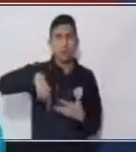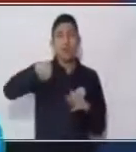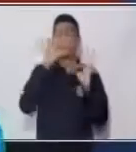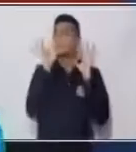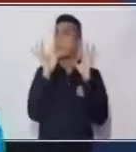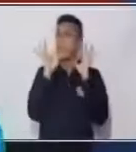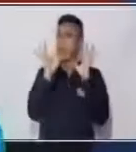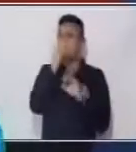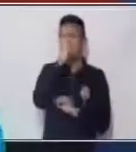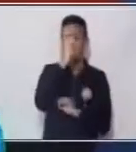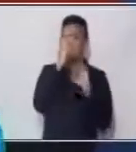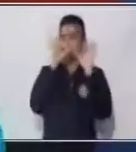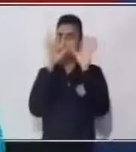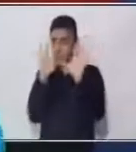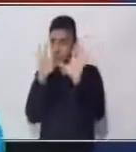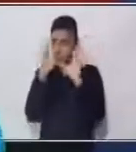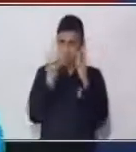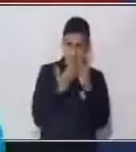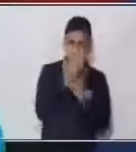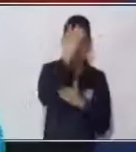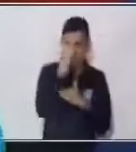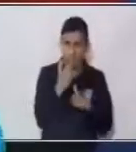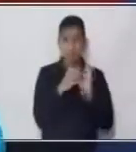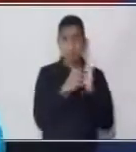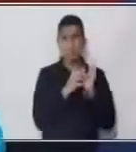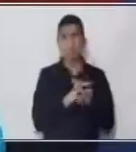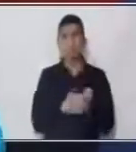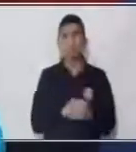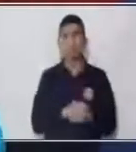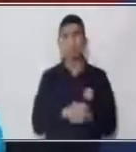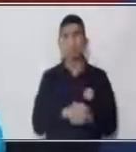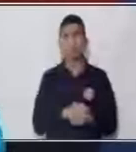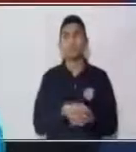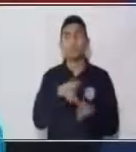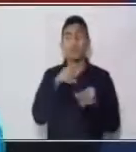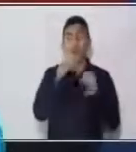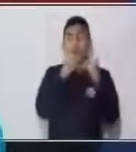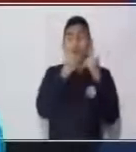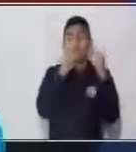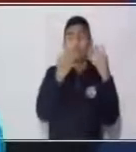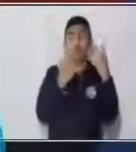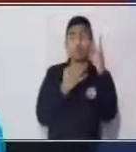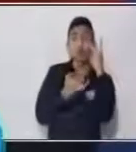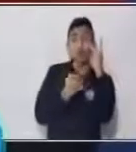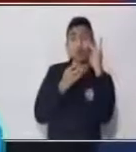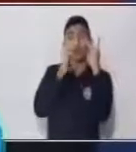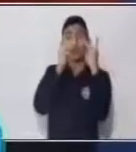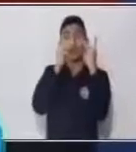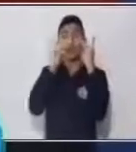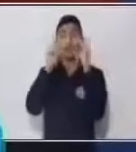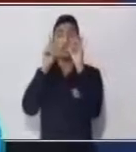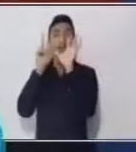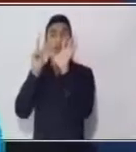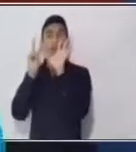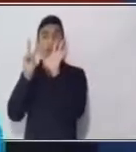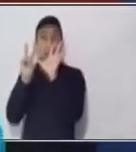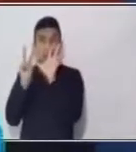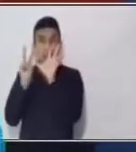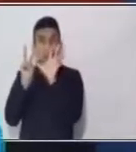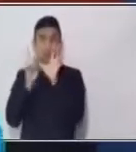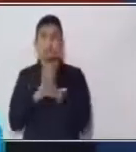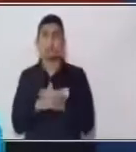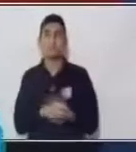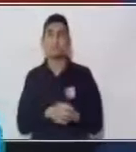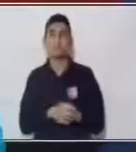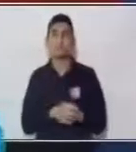28. Vamos a probar de nuevo. Vamos acá, acá dice 2 y aquí está, vamos a